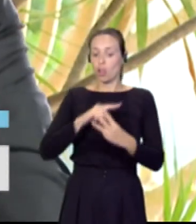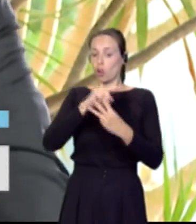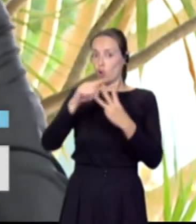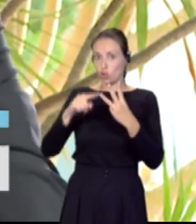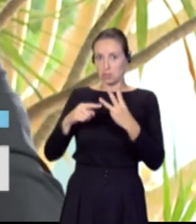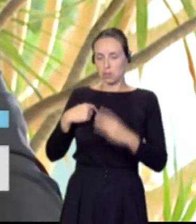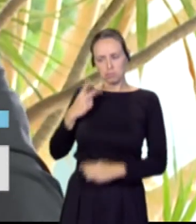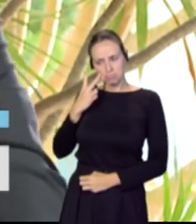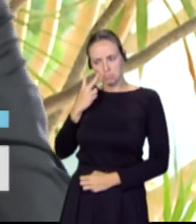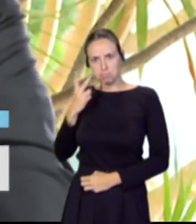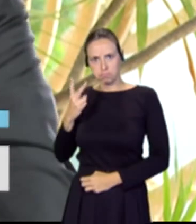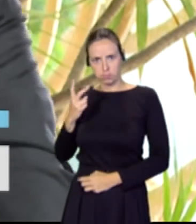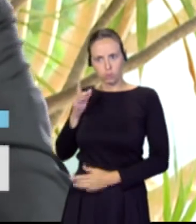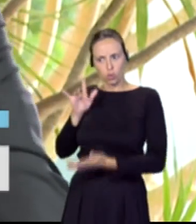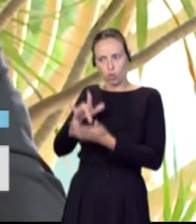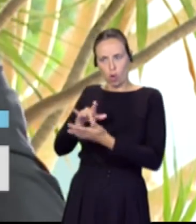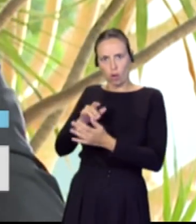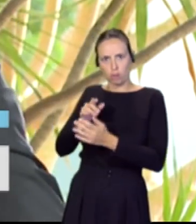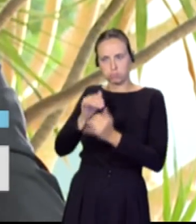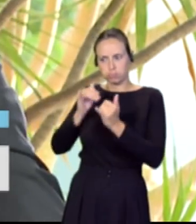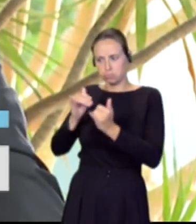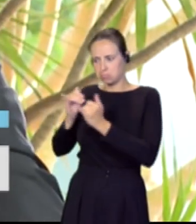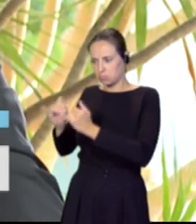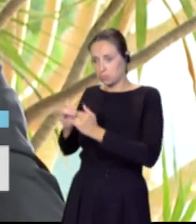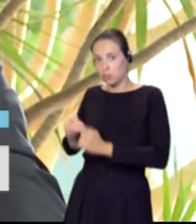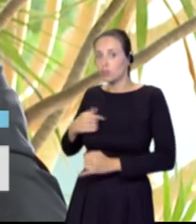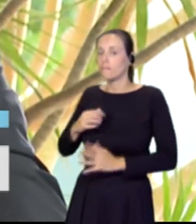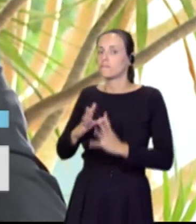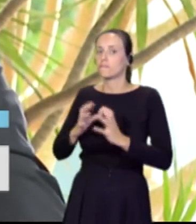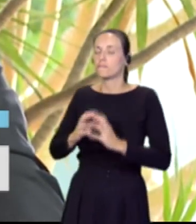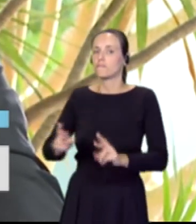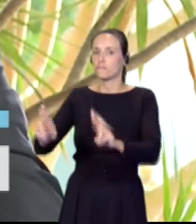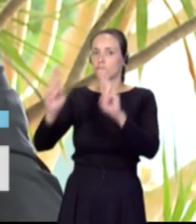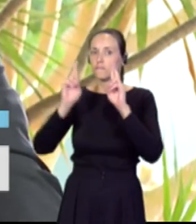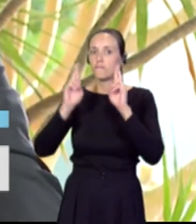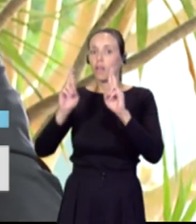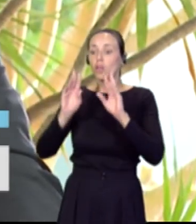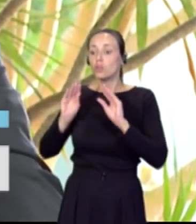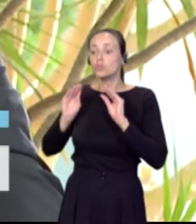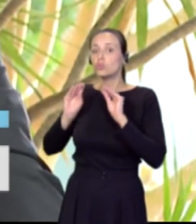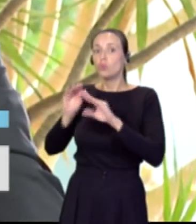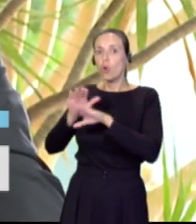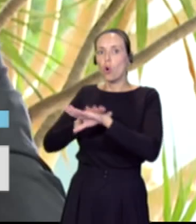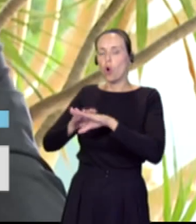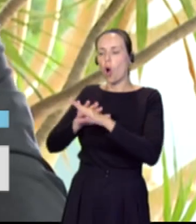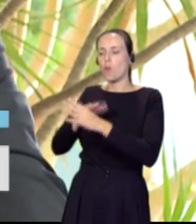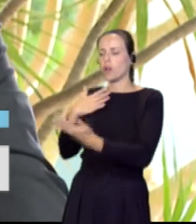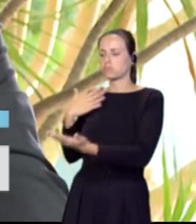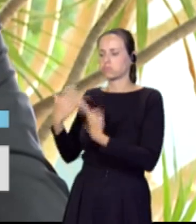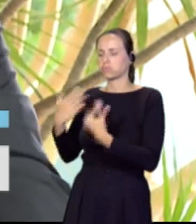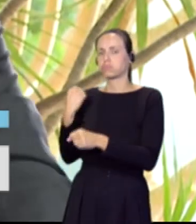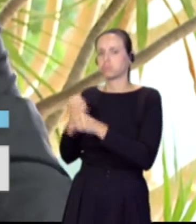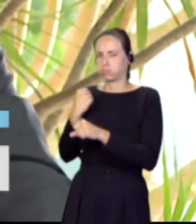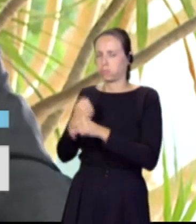países y tengo esperanza que podremos seguir trabajando con sus gobiernos para mejorar